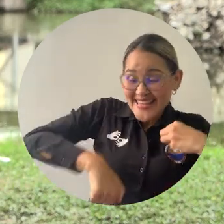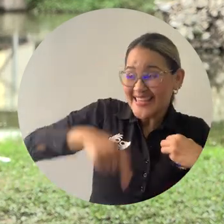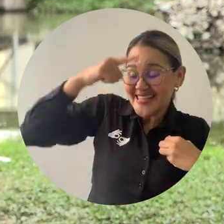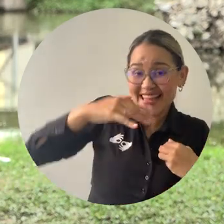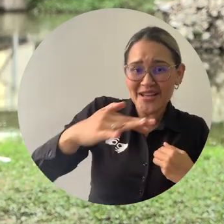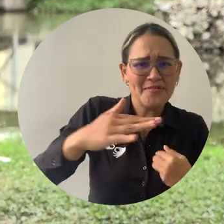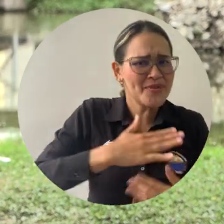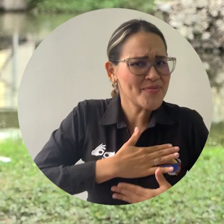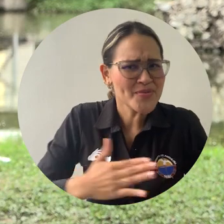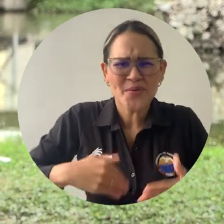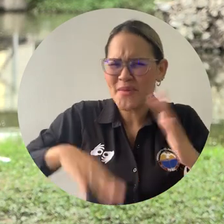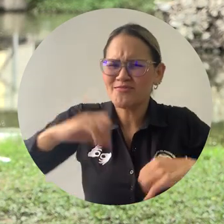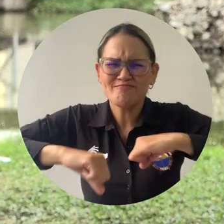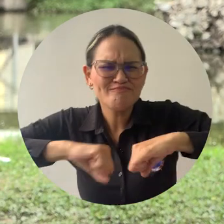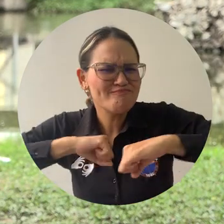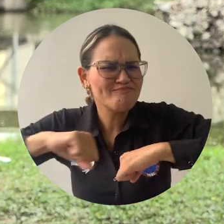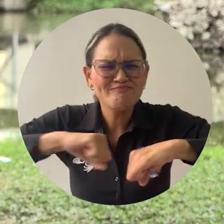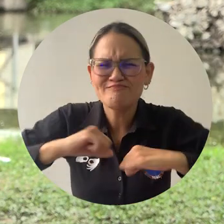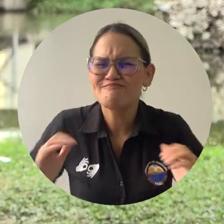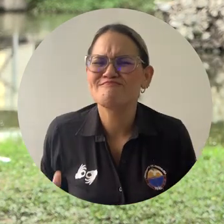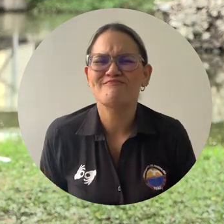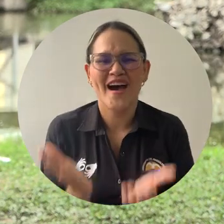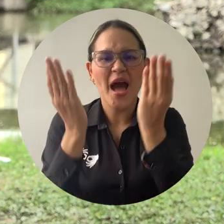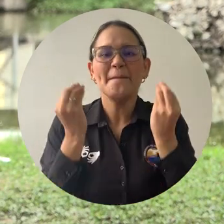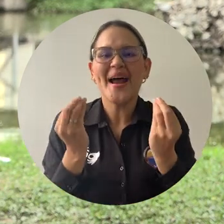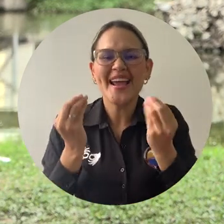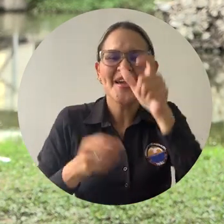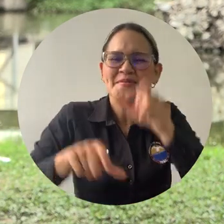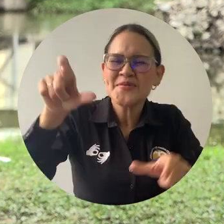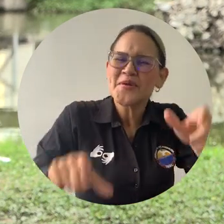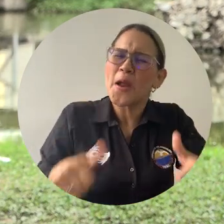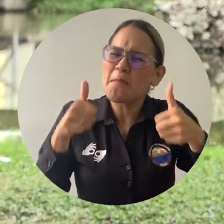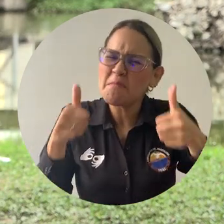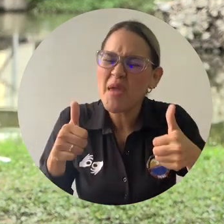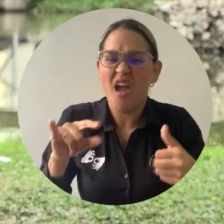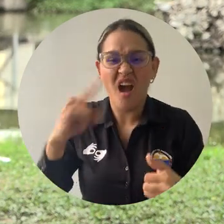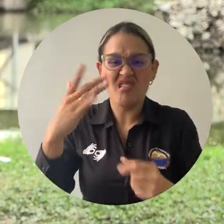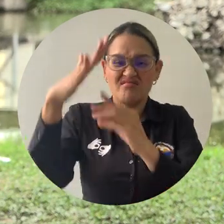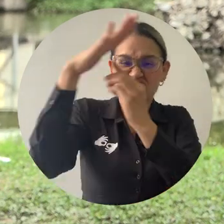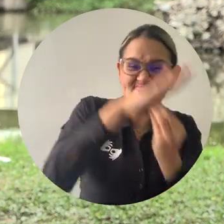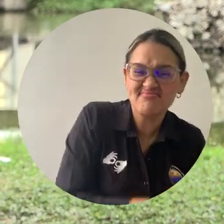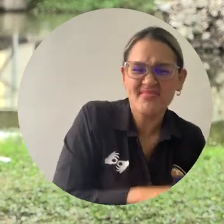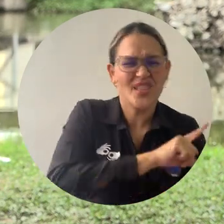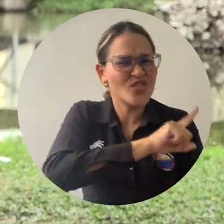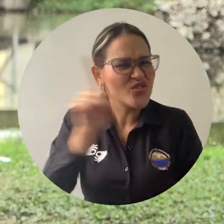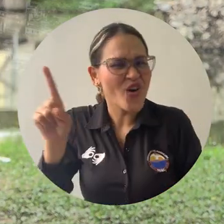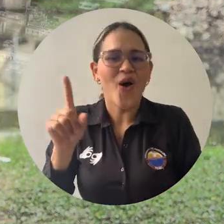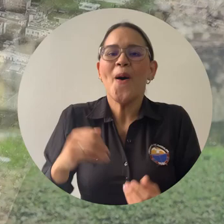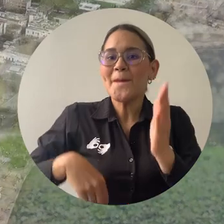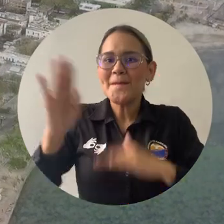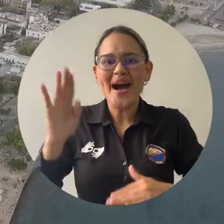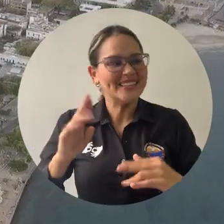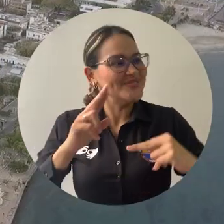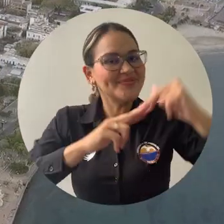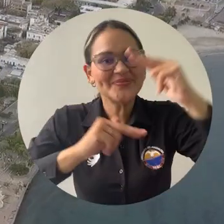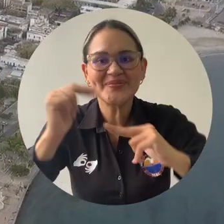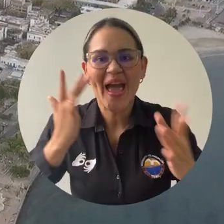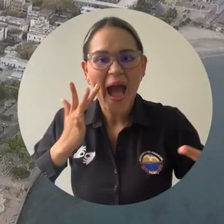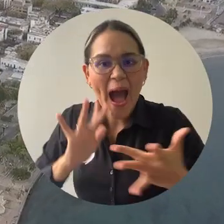que garantice el derecho a la ciudad, a sus ciudadanos, una ciudad que esté libre de cualquier tipo de discriminación, exclusión, una ciudad con